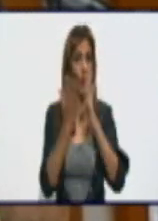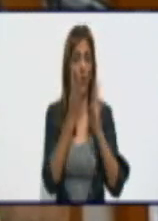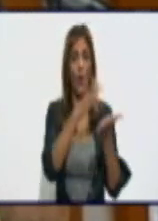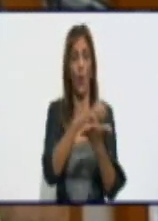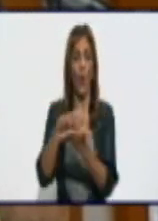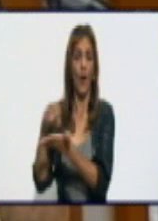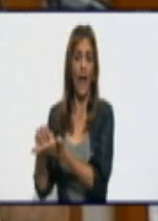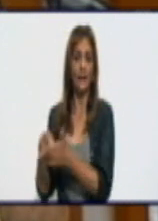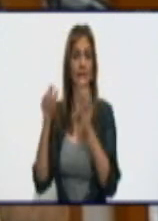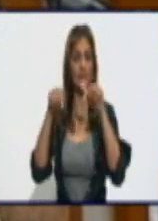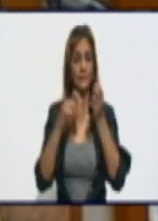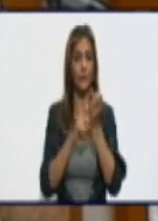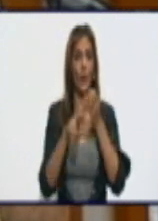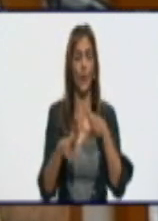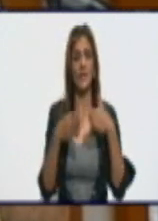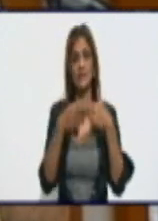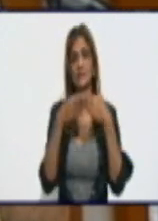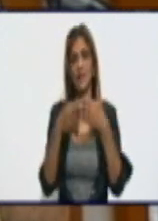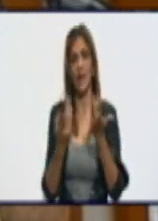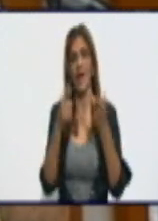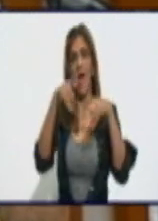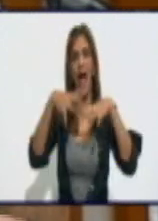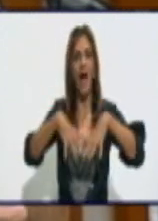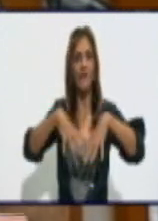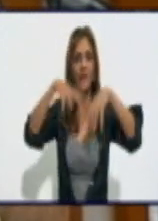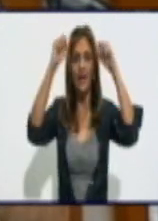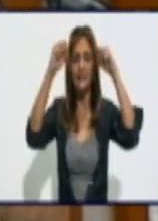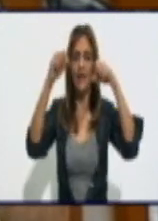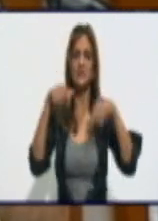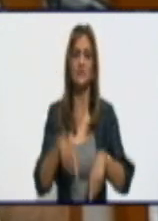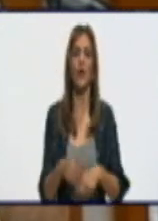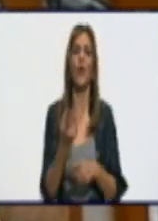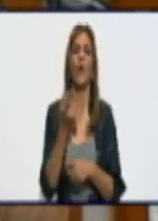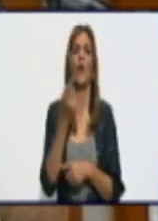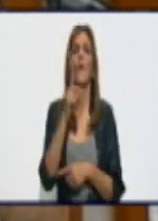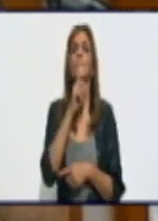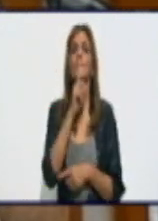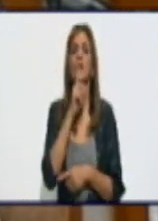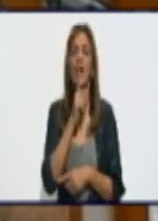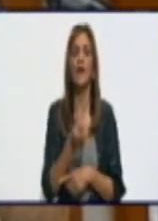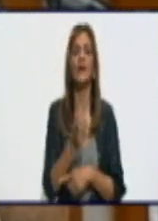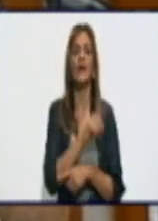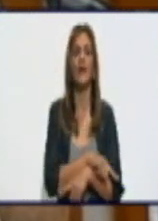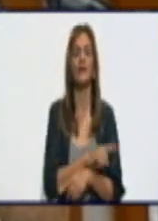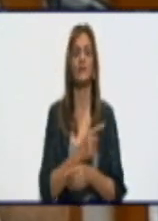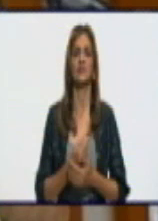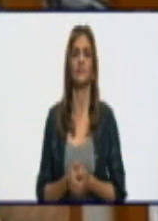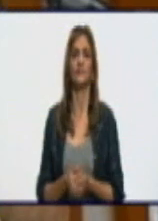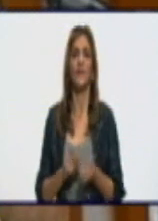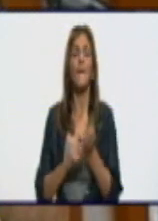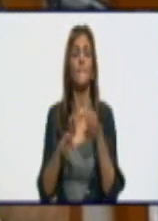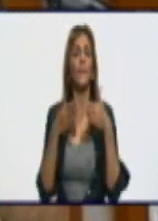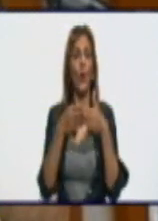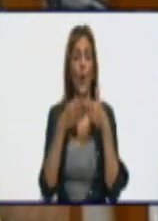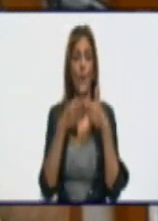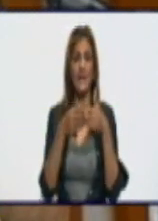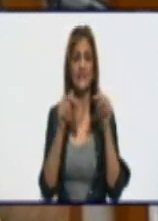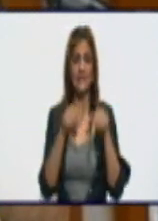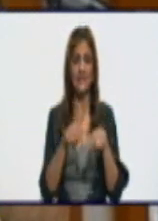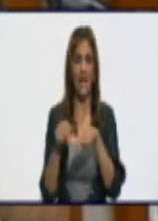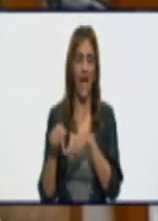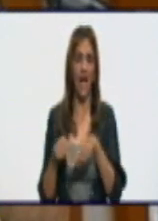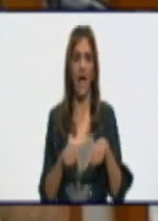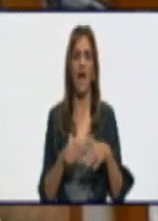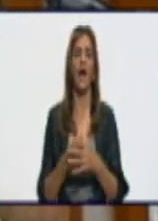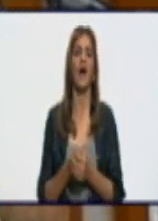viernes de 25 megawatt. Para que se tenga una idea, esta provincia, la máxima demanda está en el orden de los